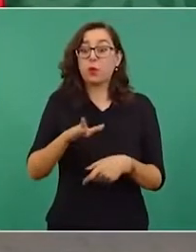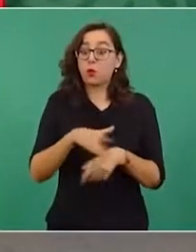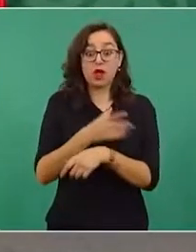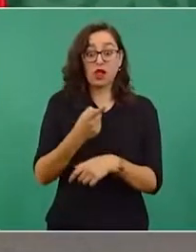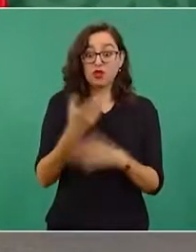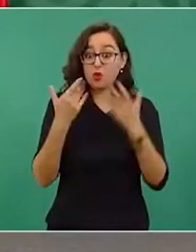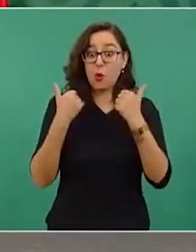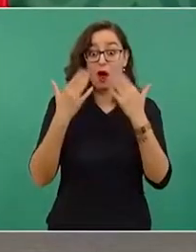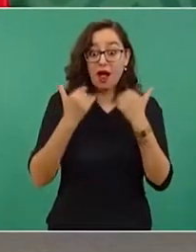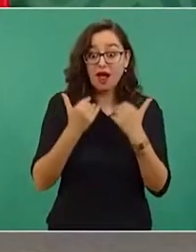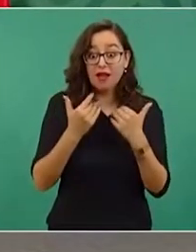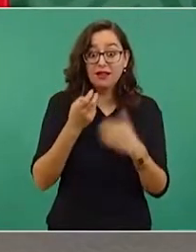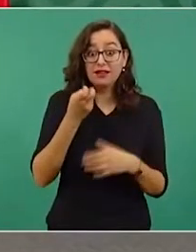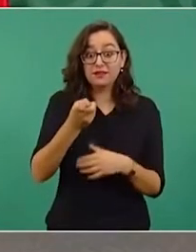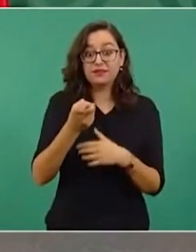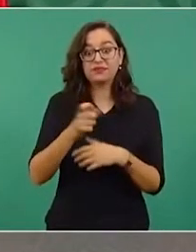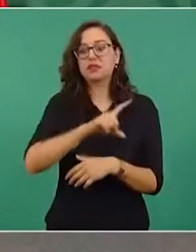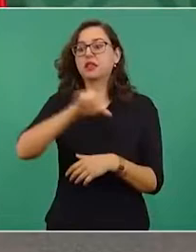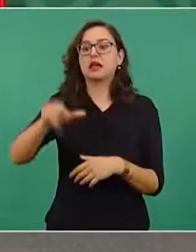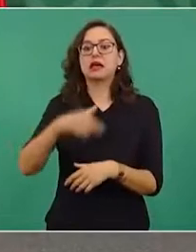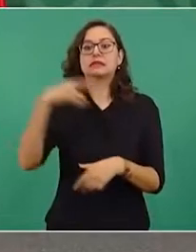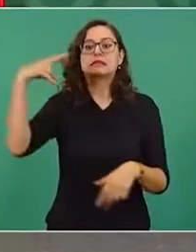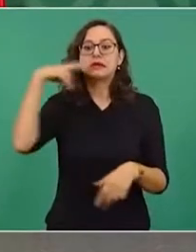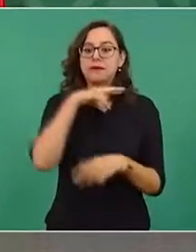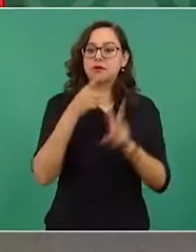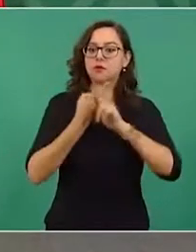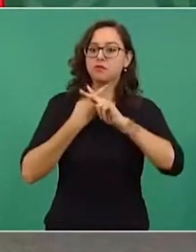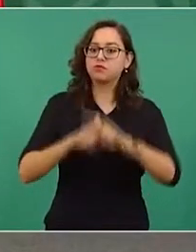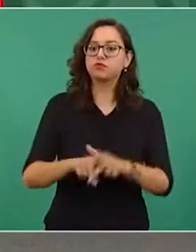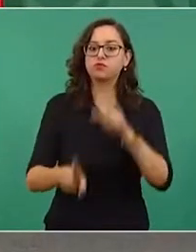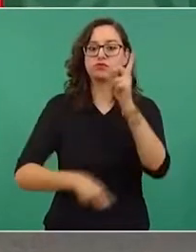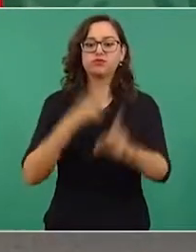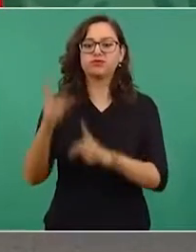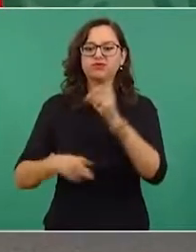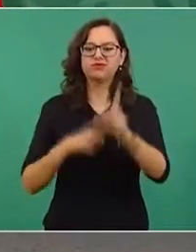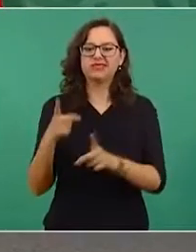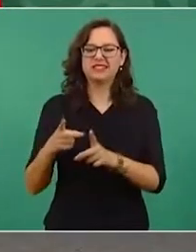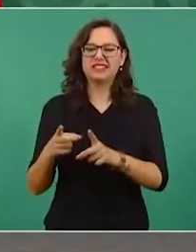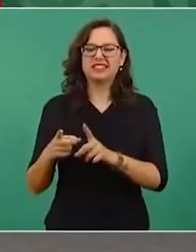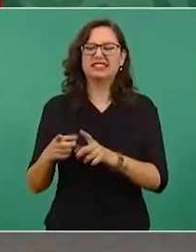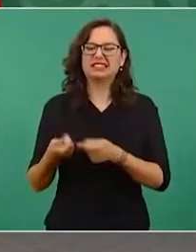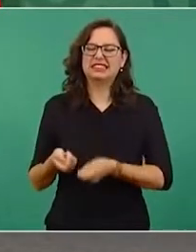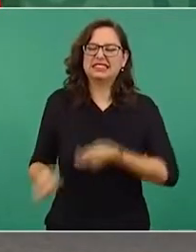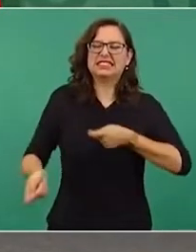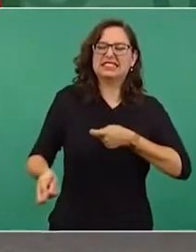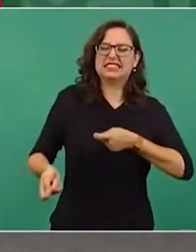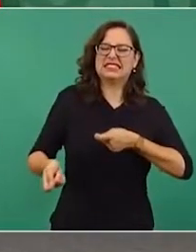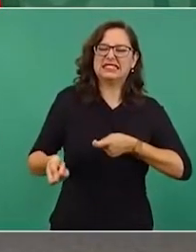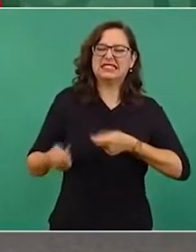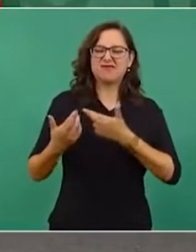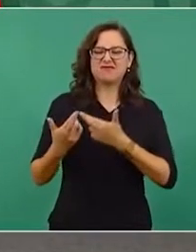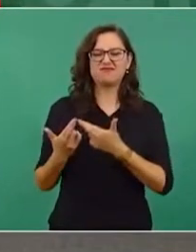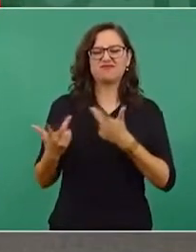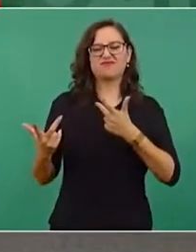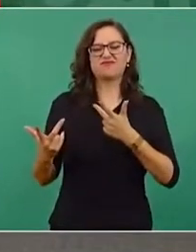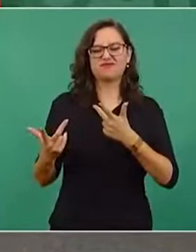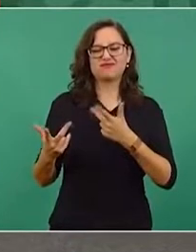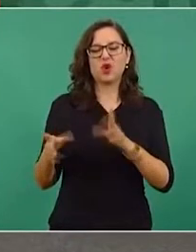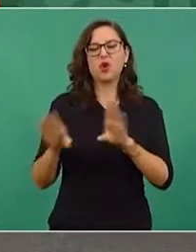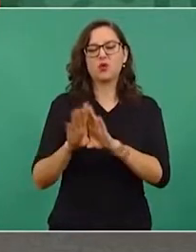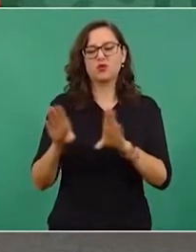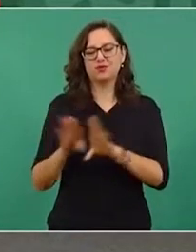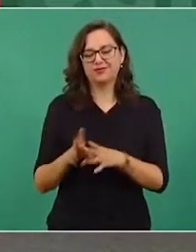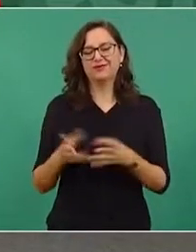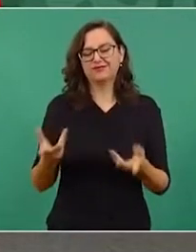y pueden haber desgarres, es que el músculo no